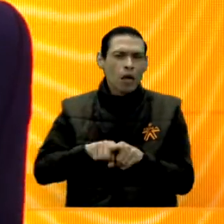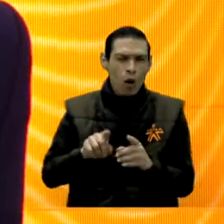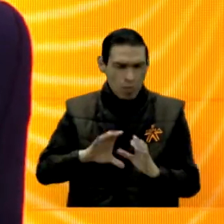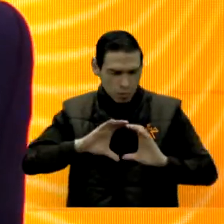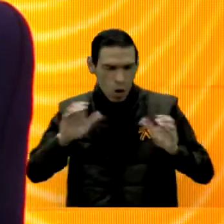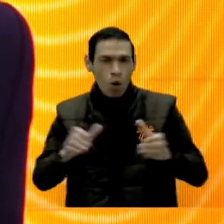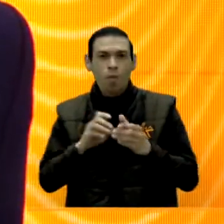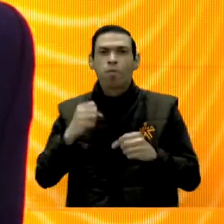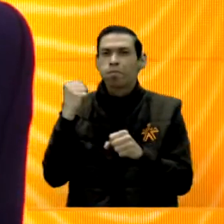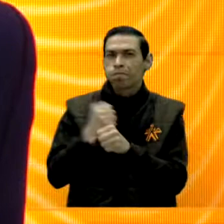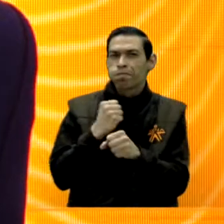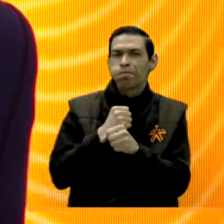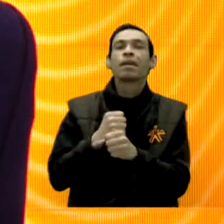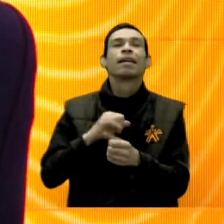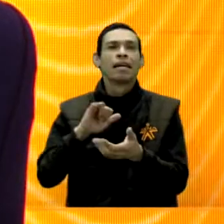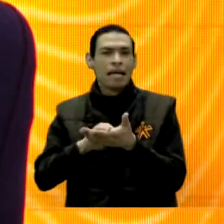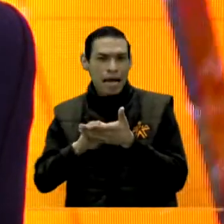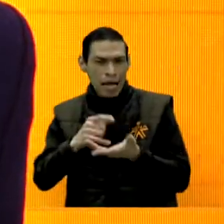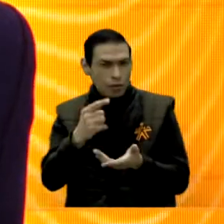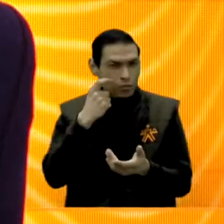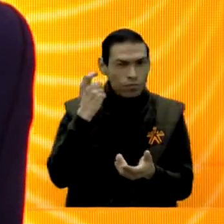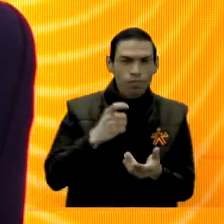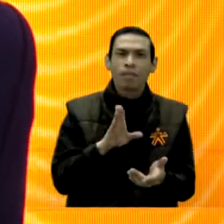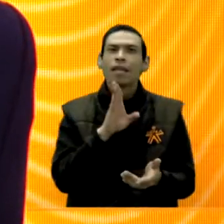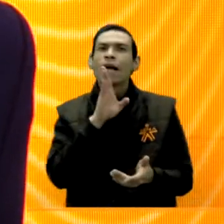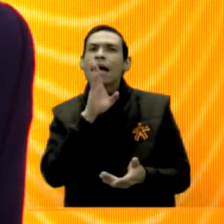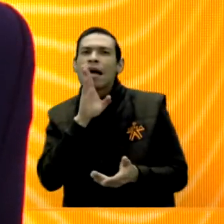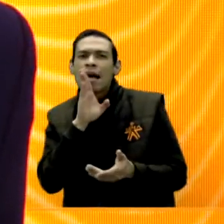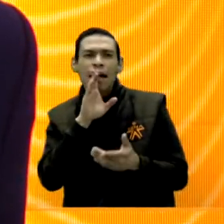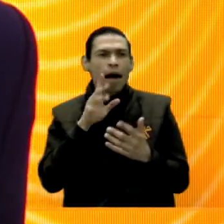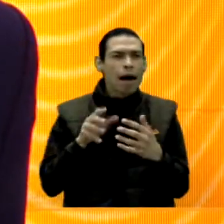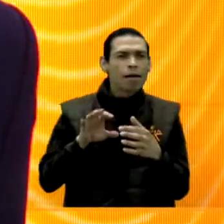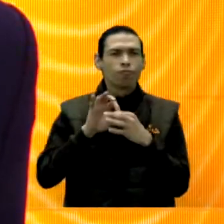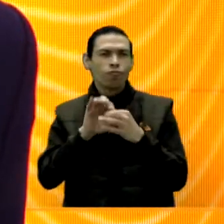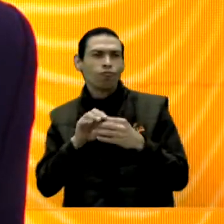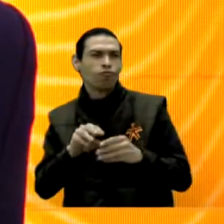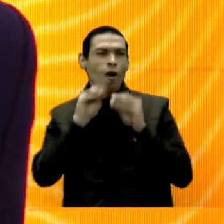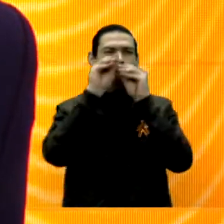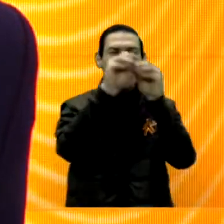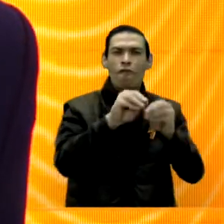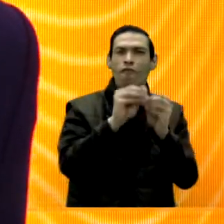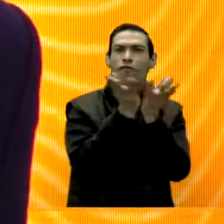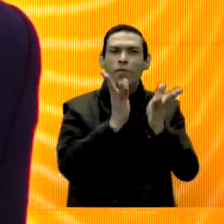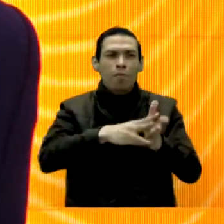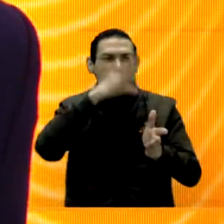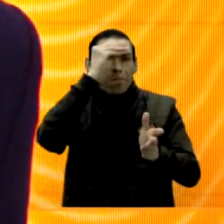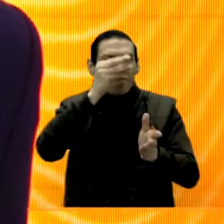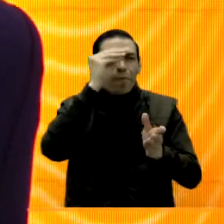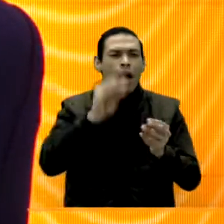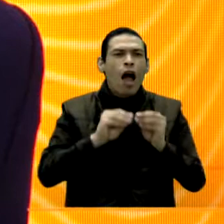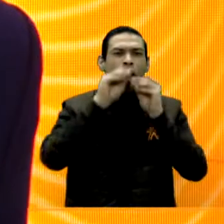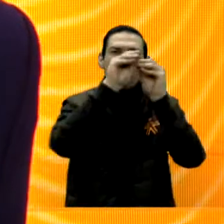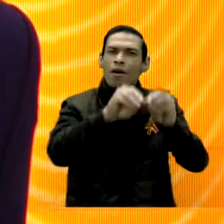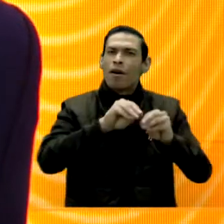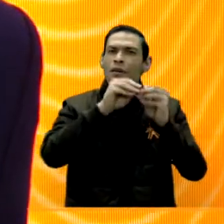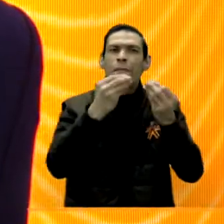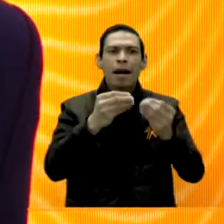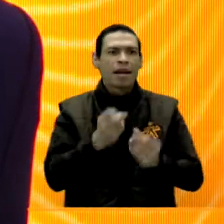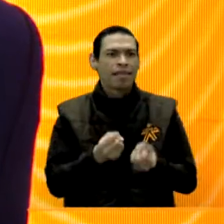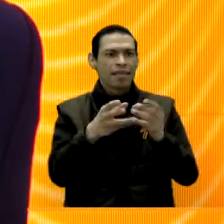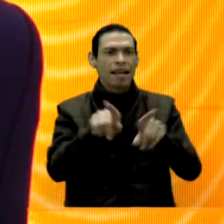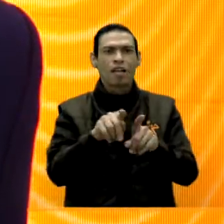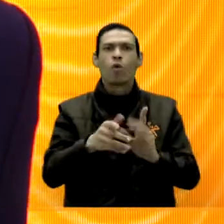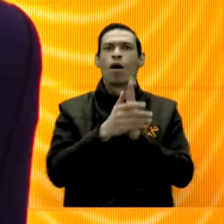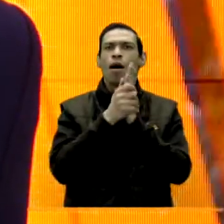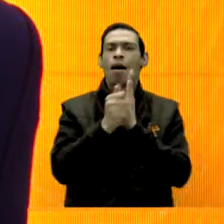el equipo. Y el trabajo en equipo es fundamental y buscamos un aliado que nos permita formar a las personas para que esas profesiones comiencen